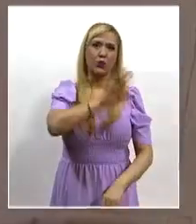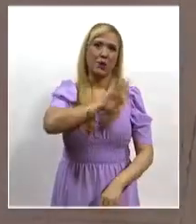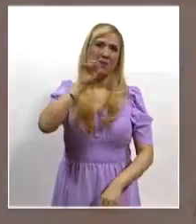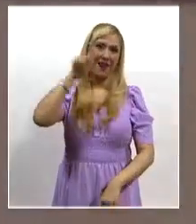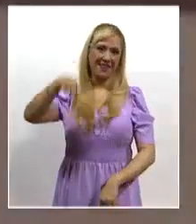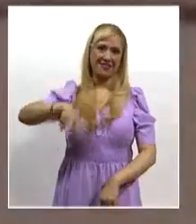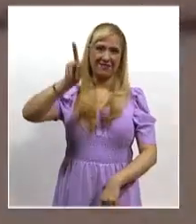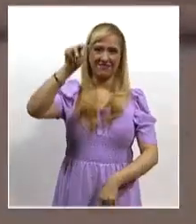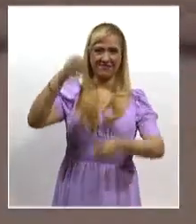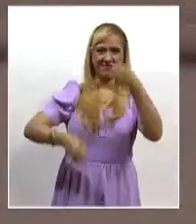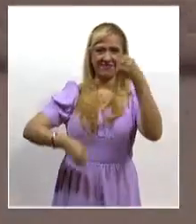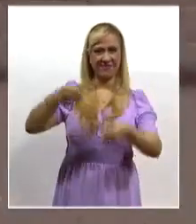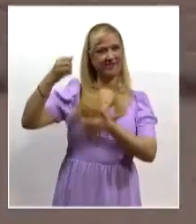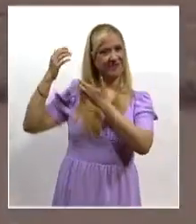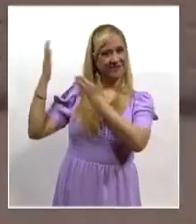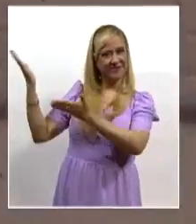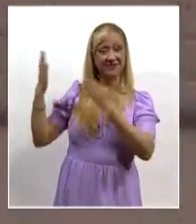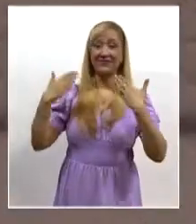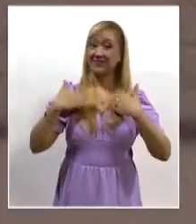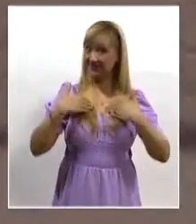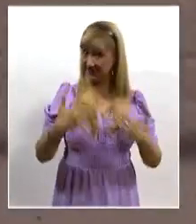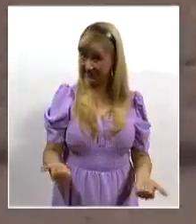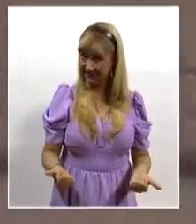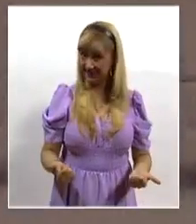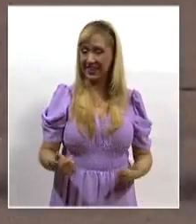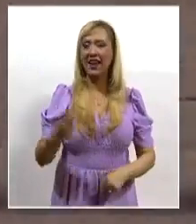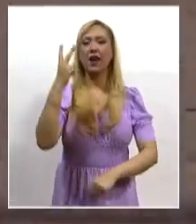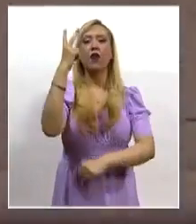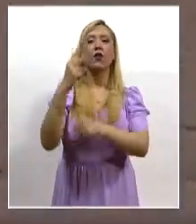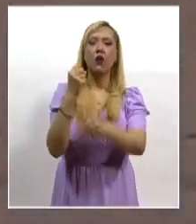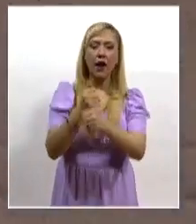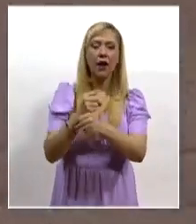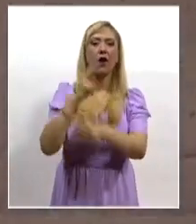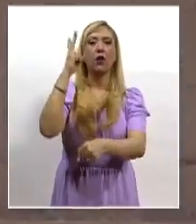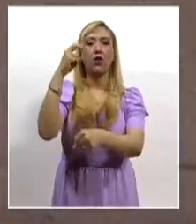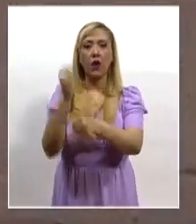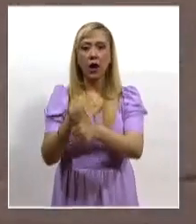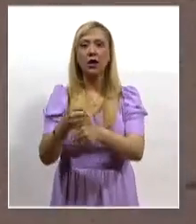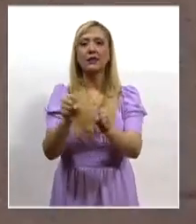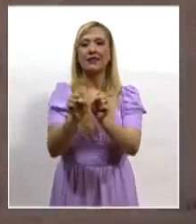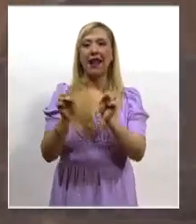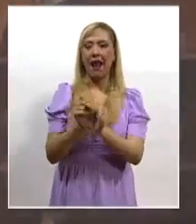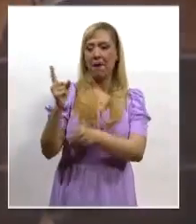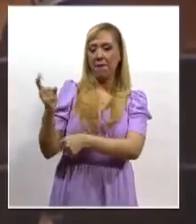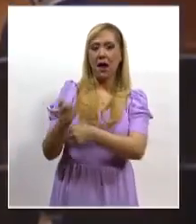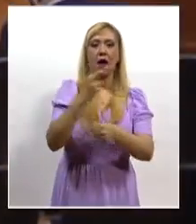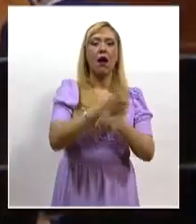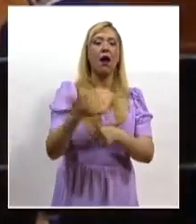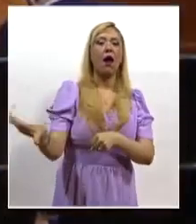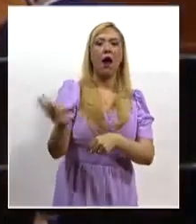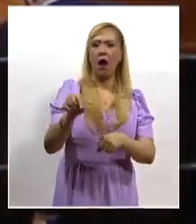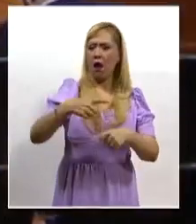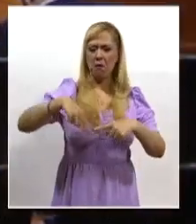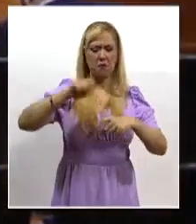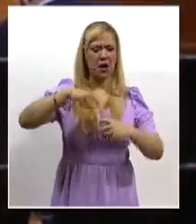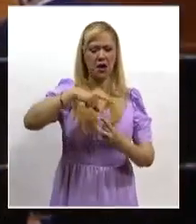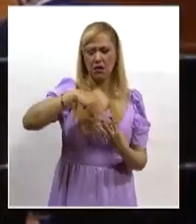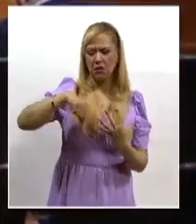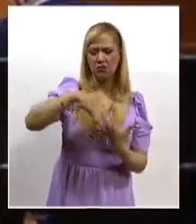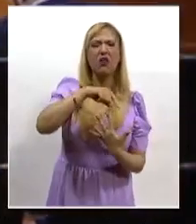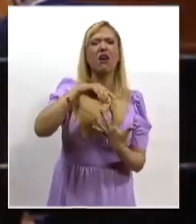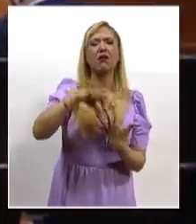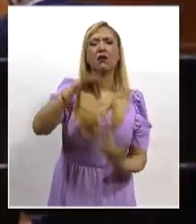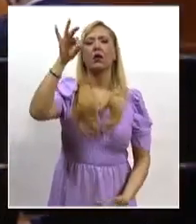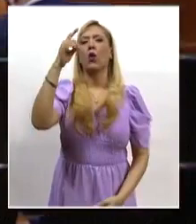señal del Canal del Poder Judicial de la Federación. Cada dos años, las y los miembros de las salas eligen de entre ellos mismos a quien fugirá